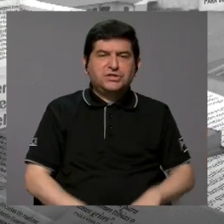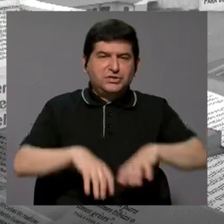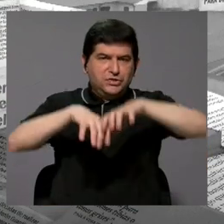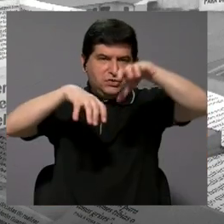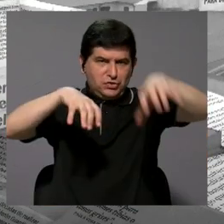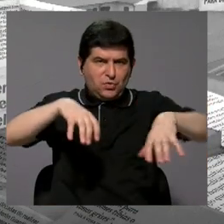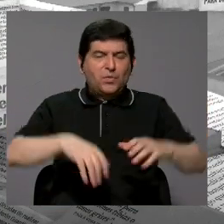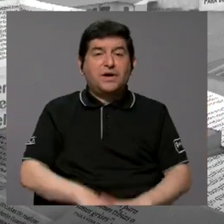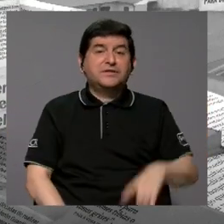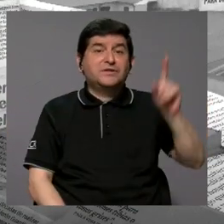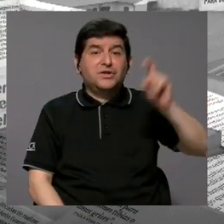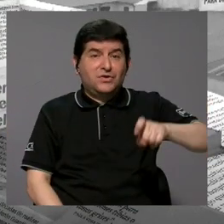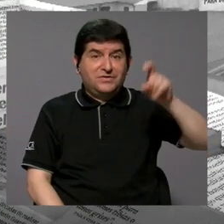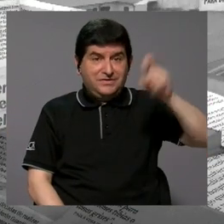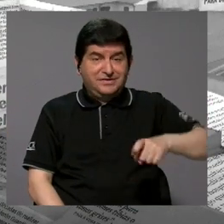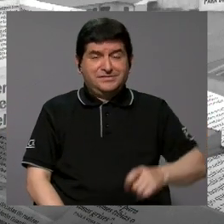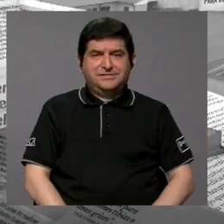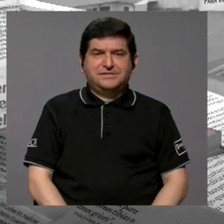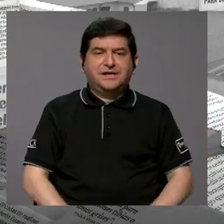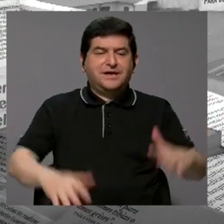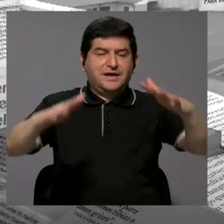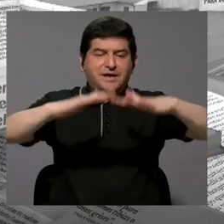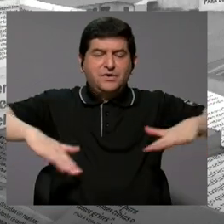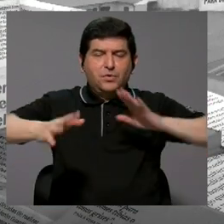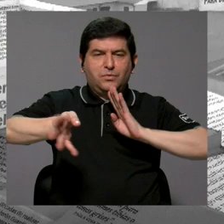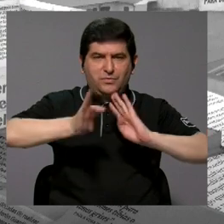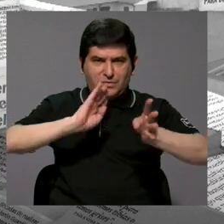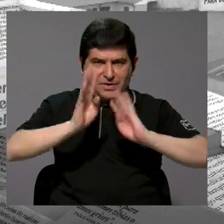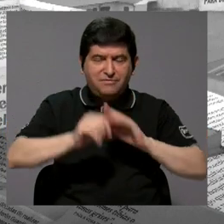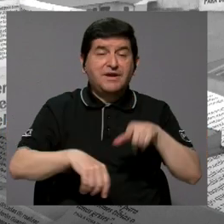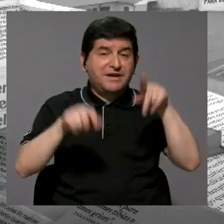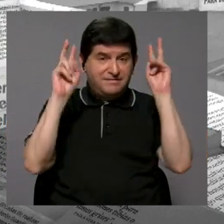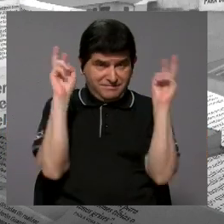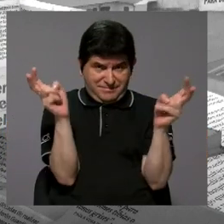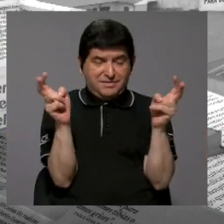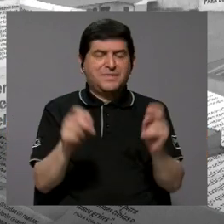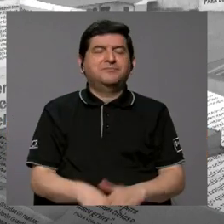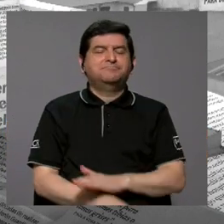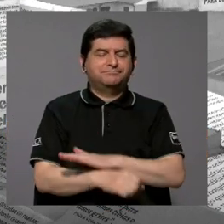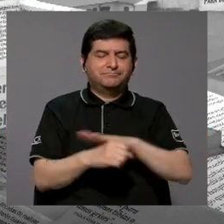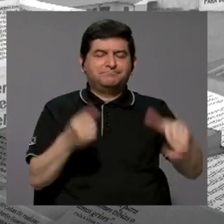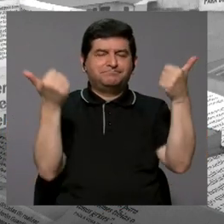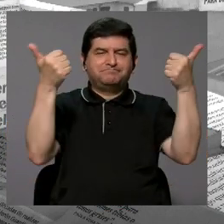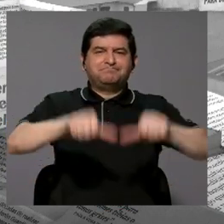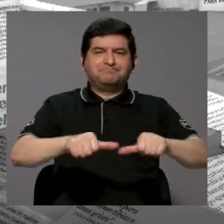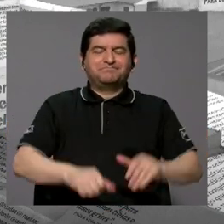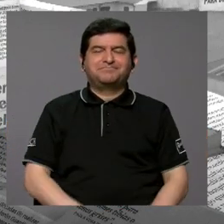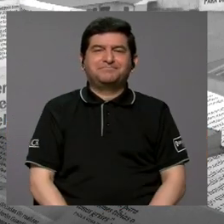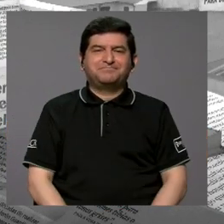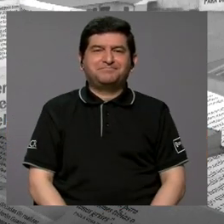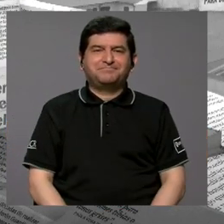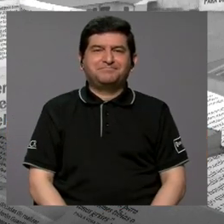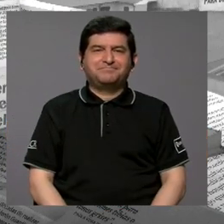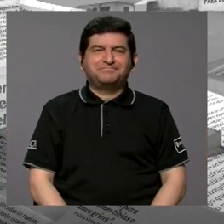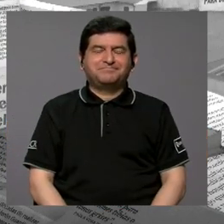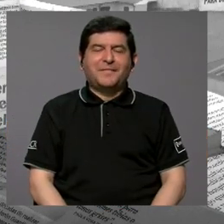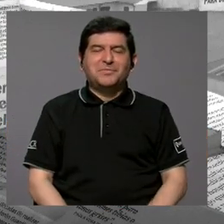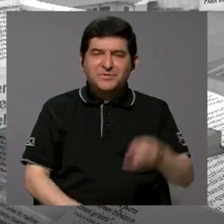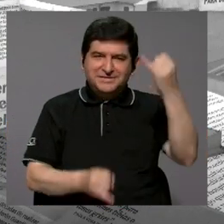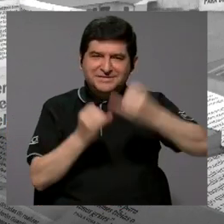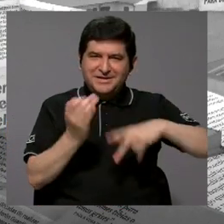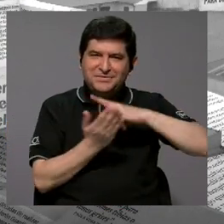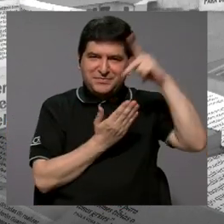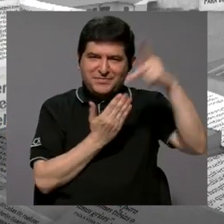cantones hay que buscar espacios para hablar de este tema. Totalmente de acuerdo. Bueno, a ustedes nos